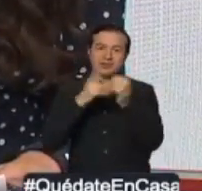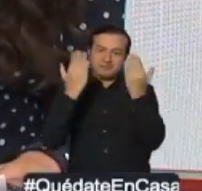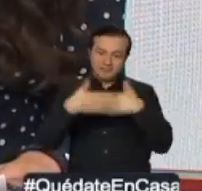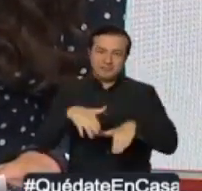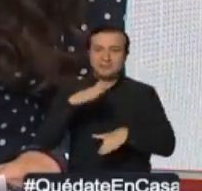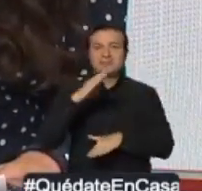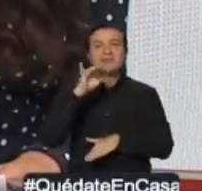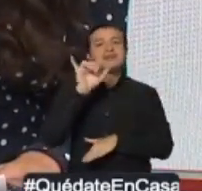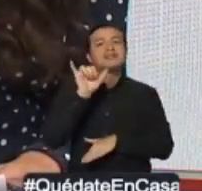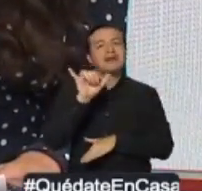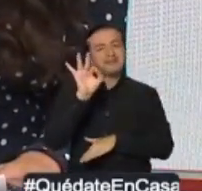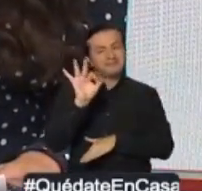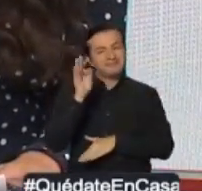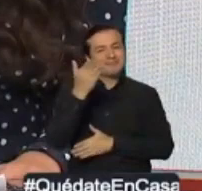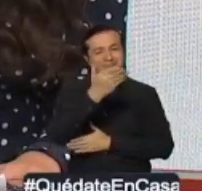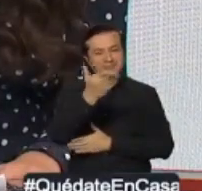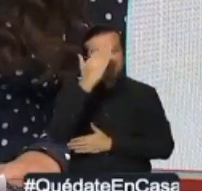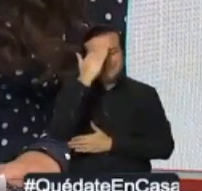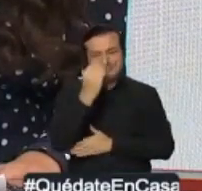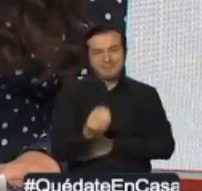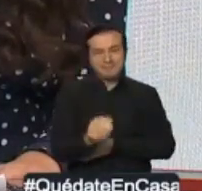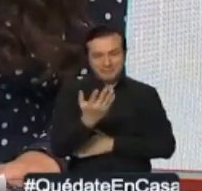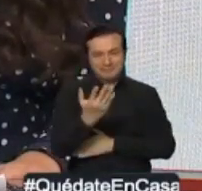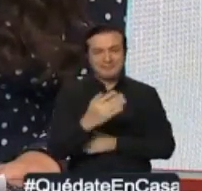excelente día sábado. Buenos días para todos.